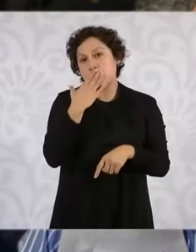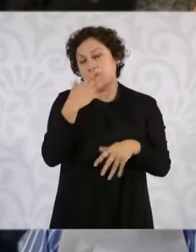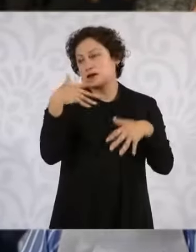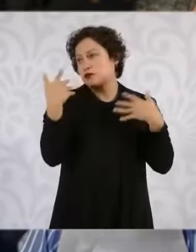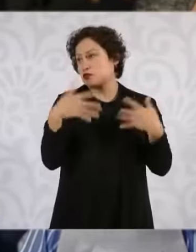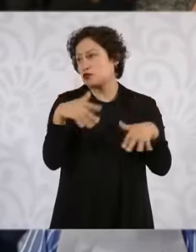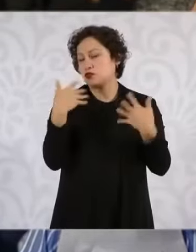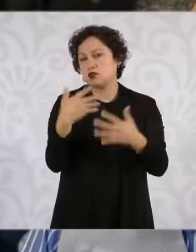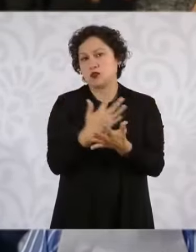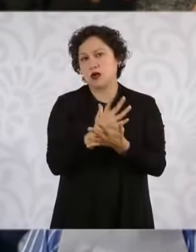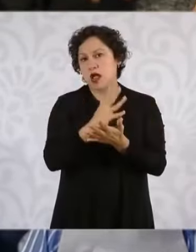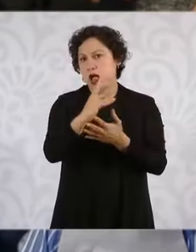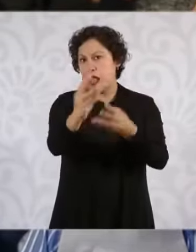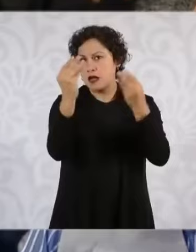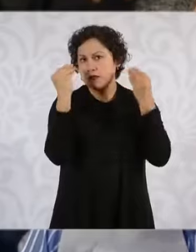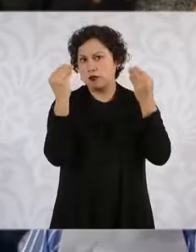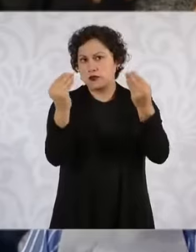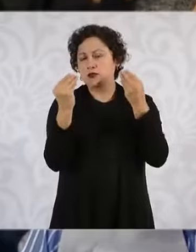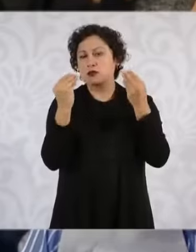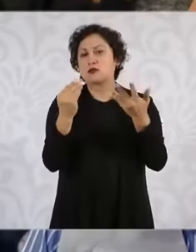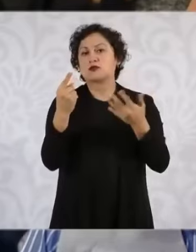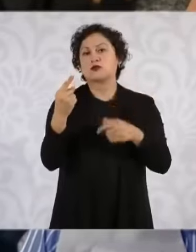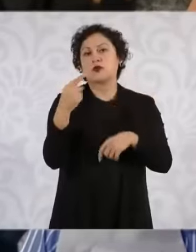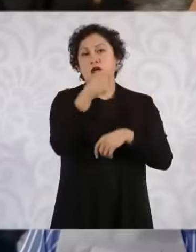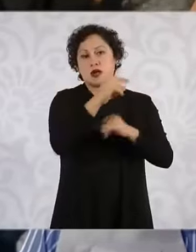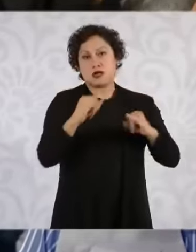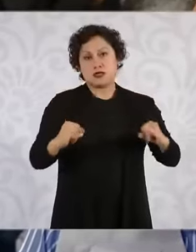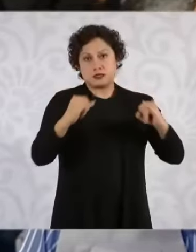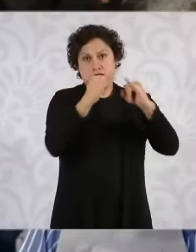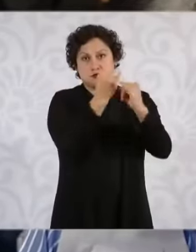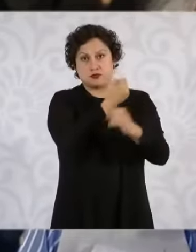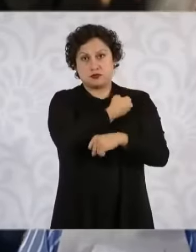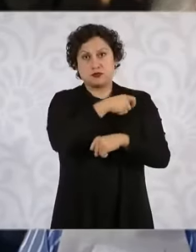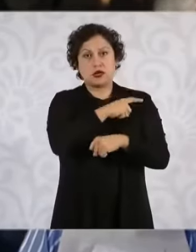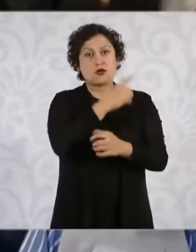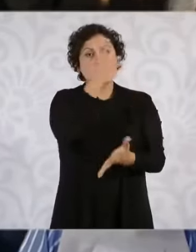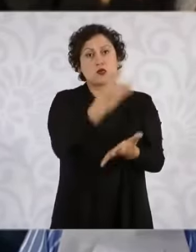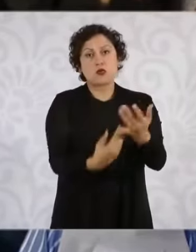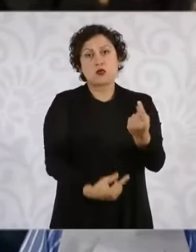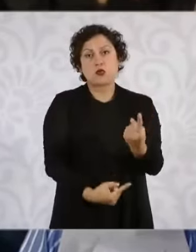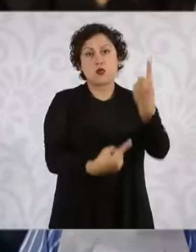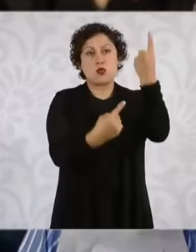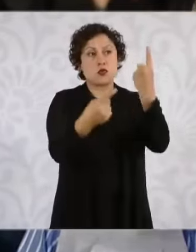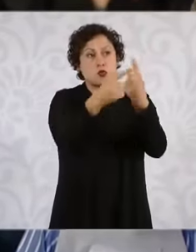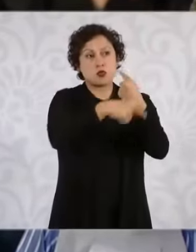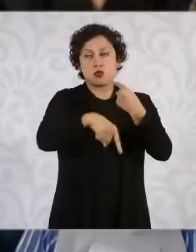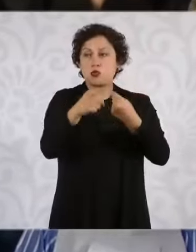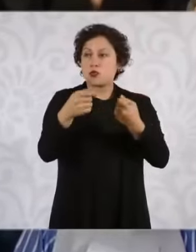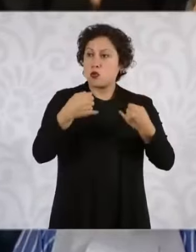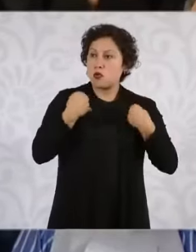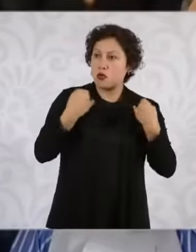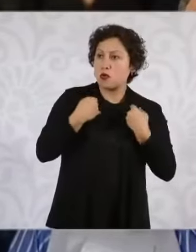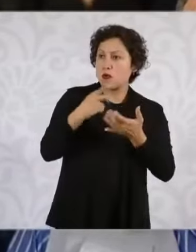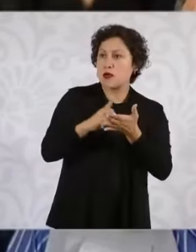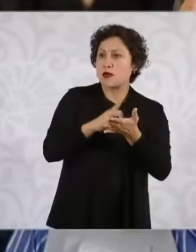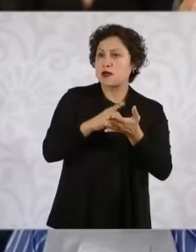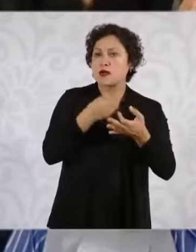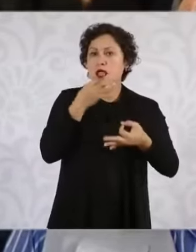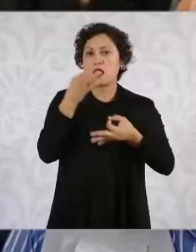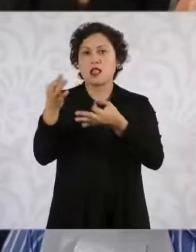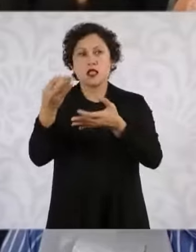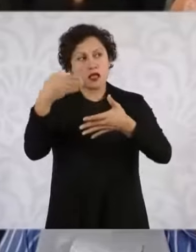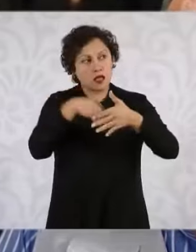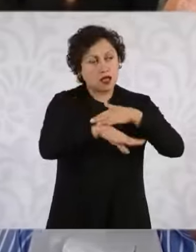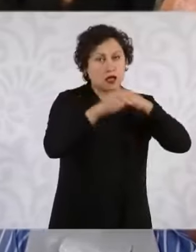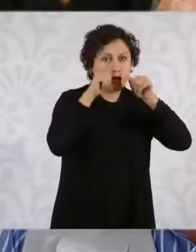sola dependencia del sector salud que atiende a jóvenes que se drogan y porque ya no